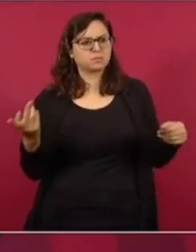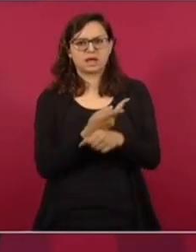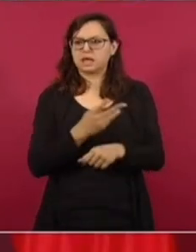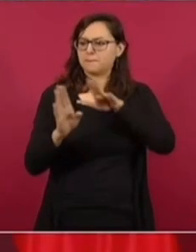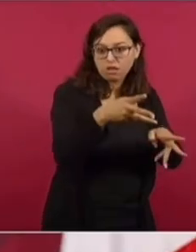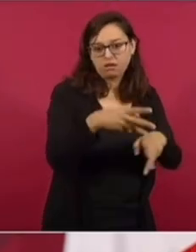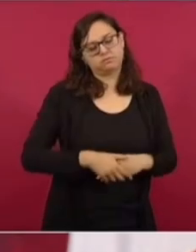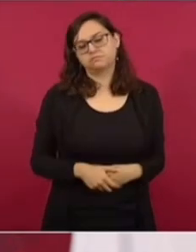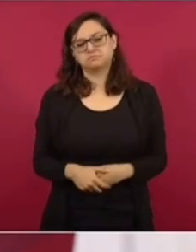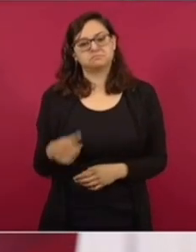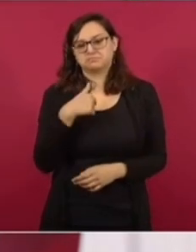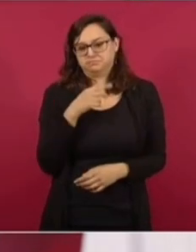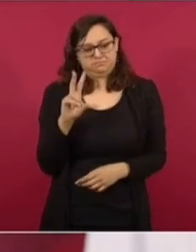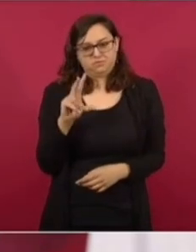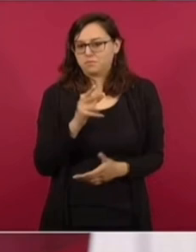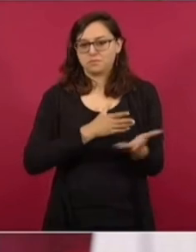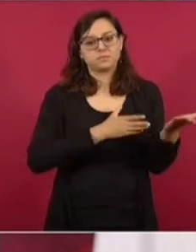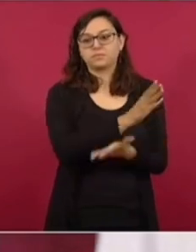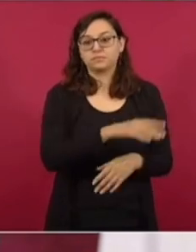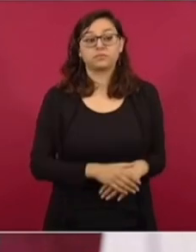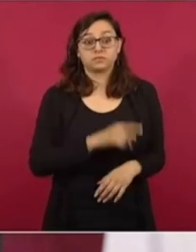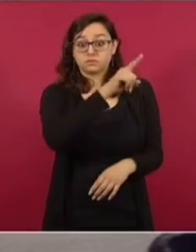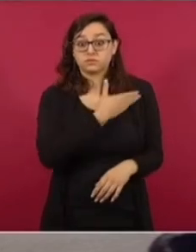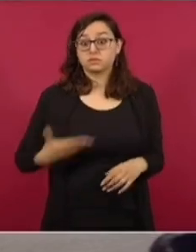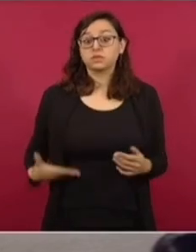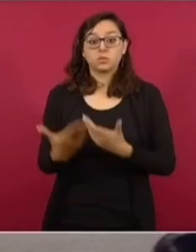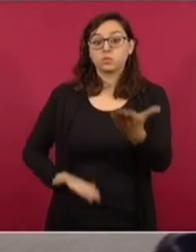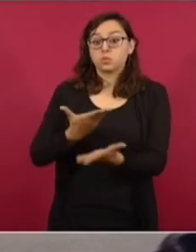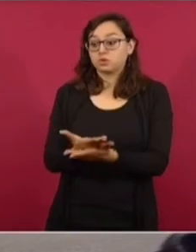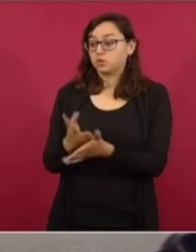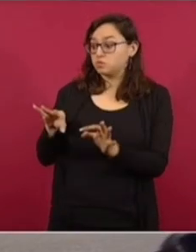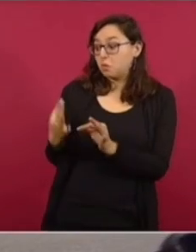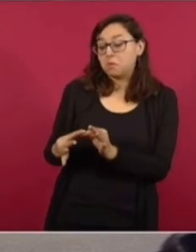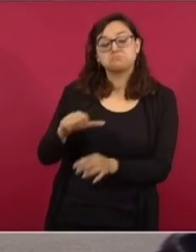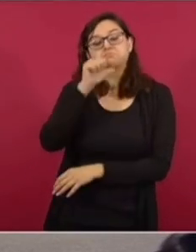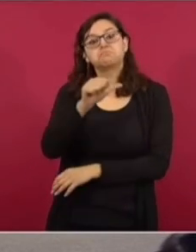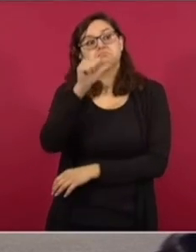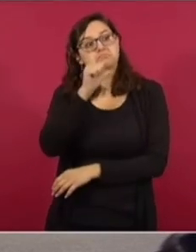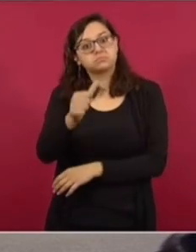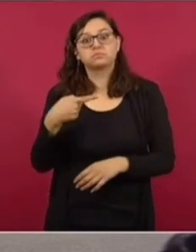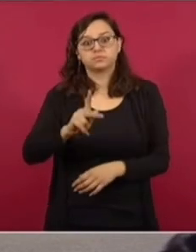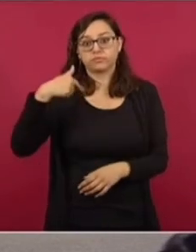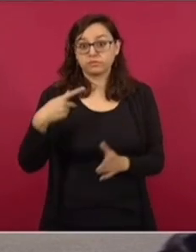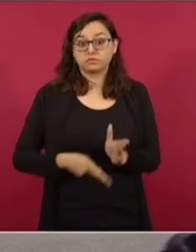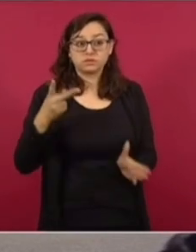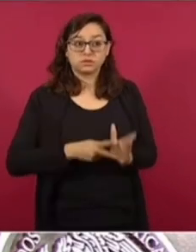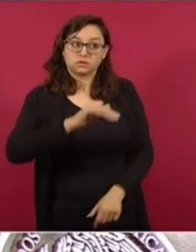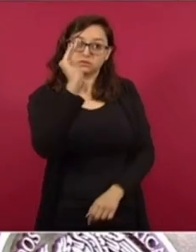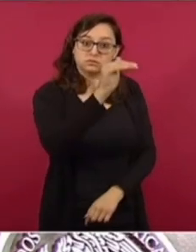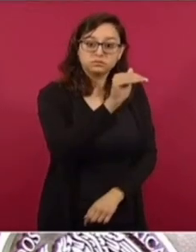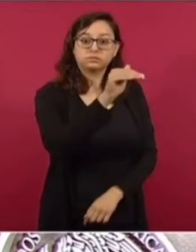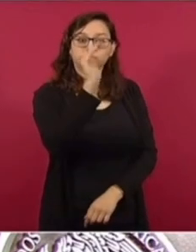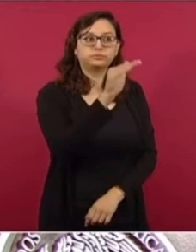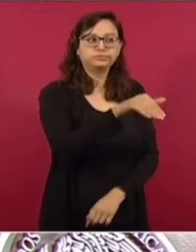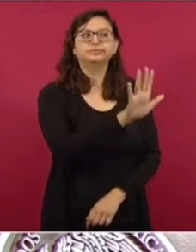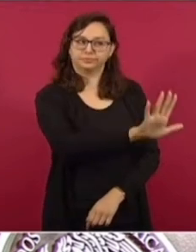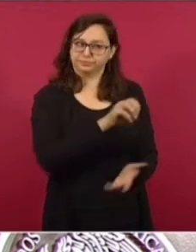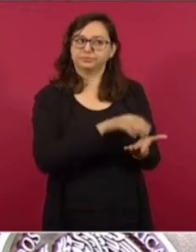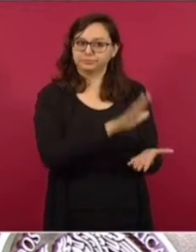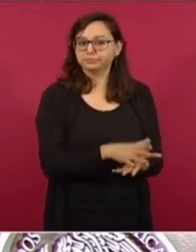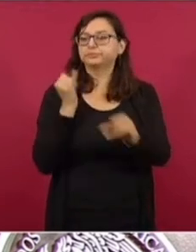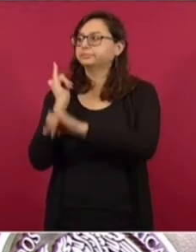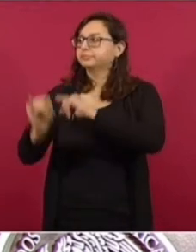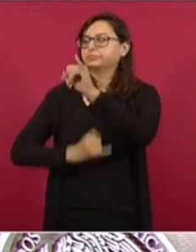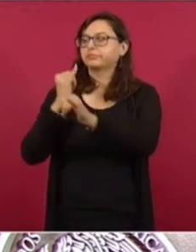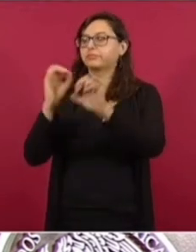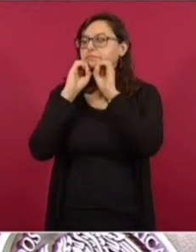paisanos migrantes. Él ya lo propuso y no lo ha cumplido, pero no voy a estar yo acudiendo a organismos internacionales,